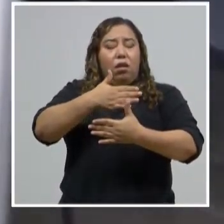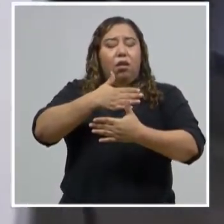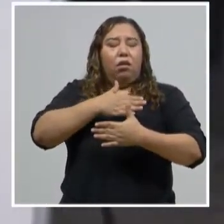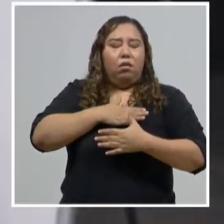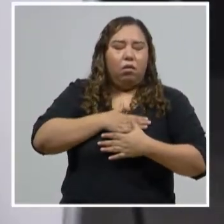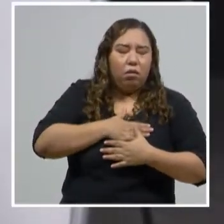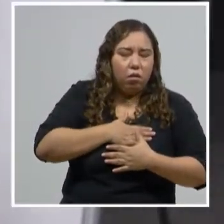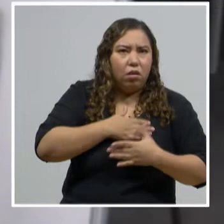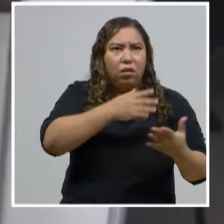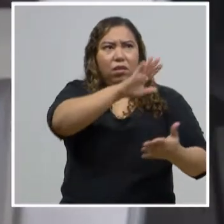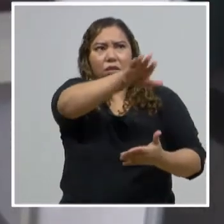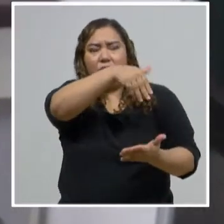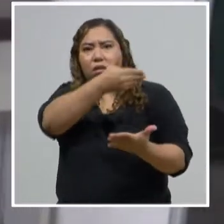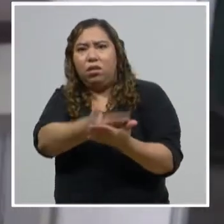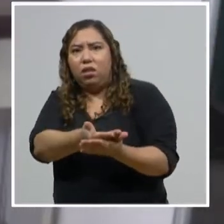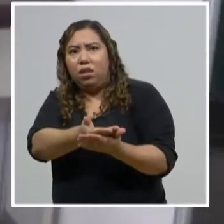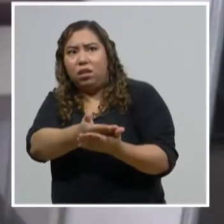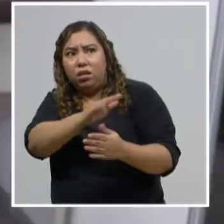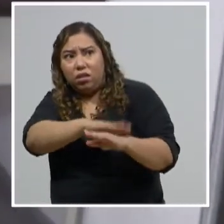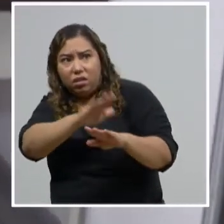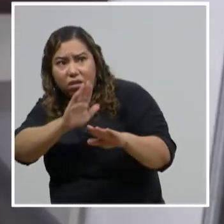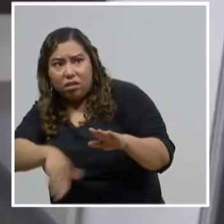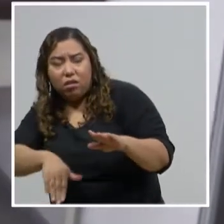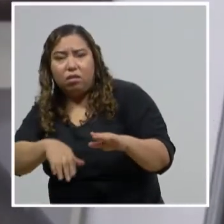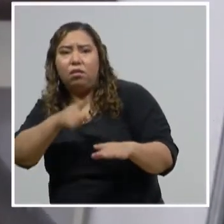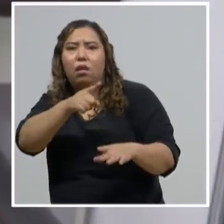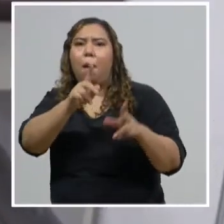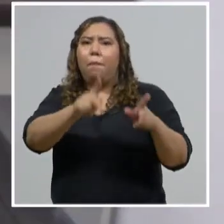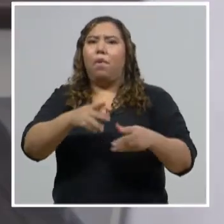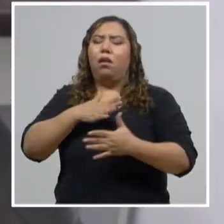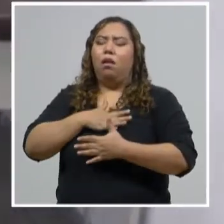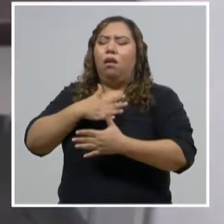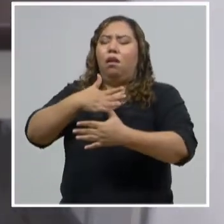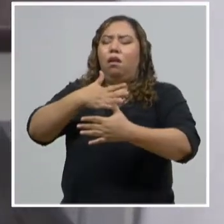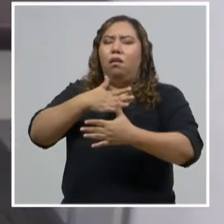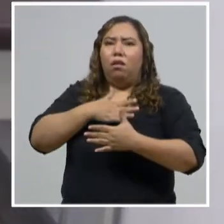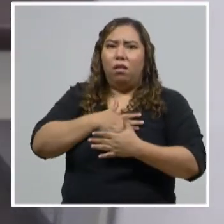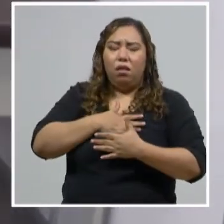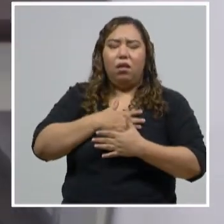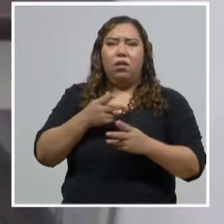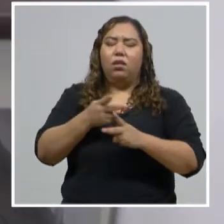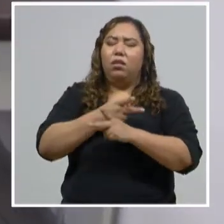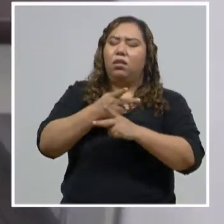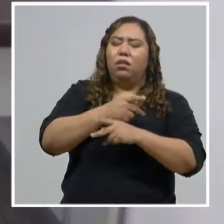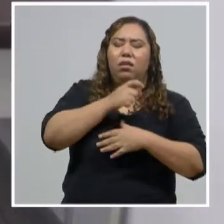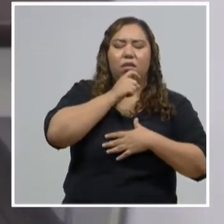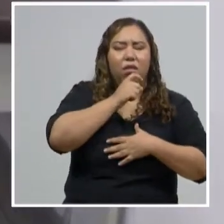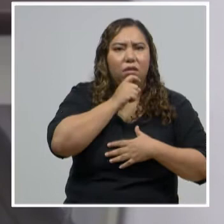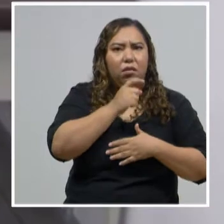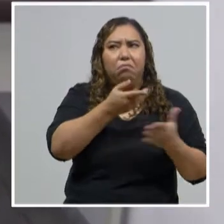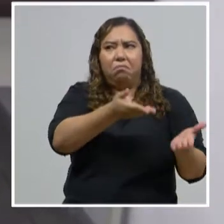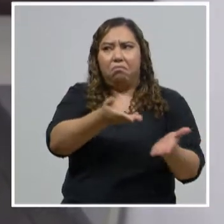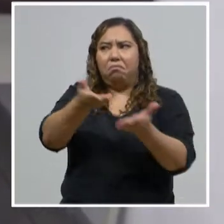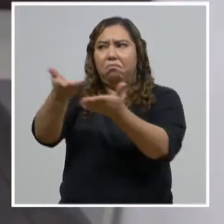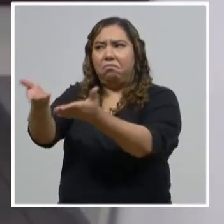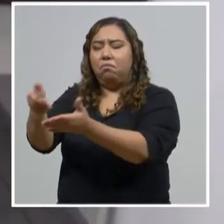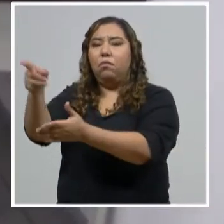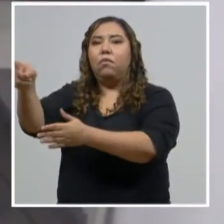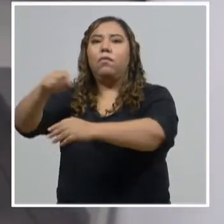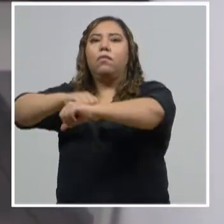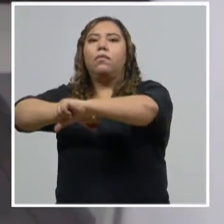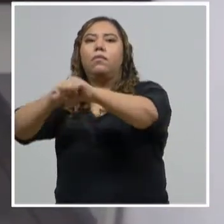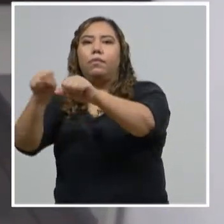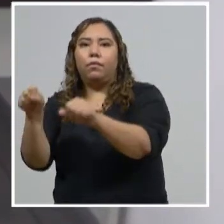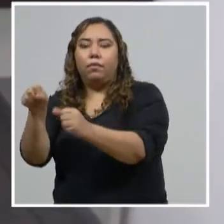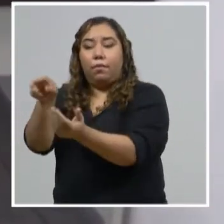CCI, entonces el paciente puede pasar acá y ser estabilizado. Aquí, como usted puede ver, está